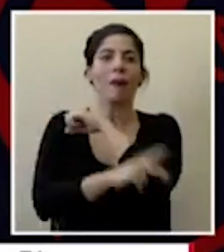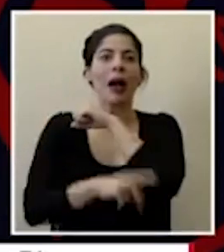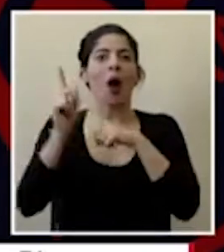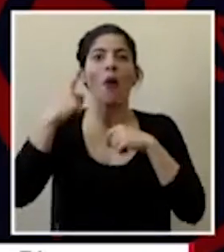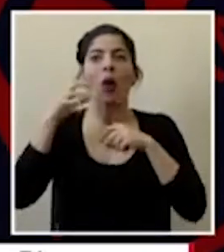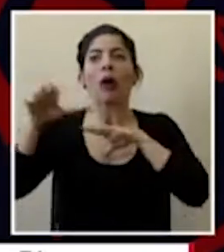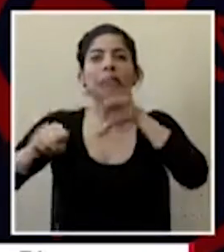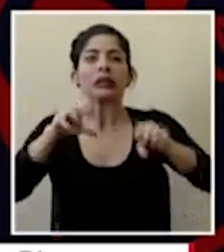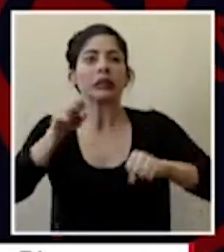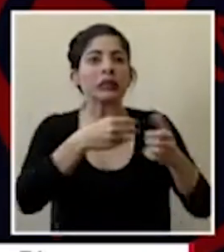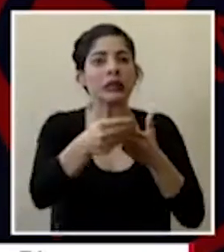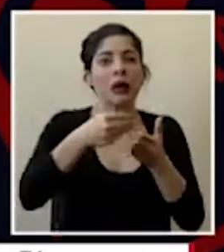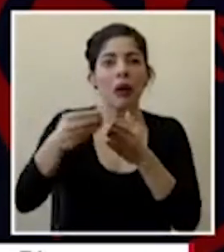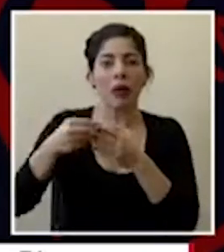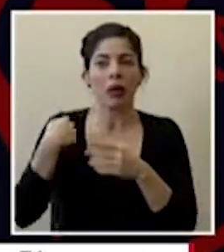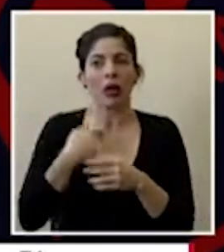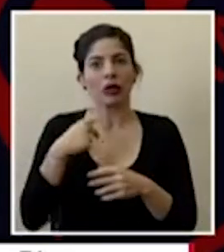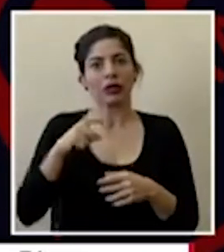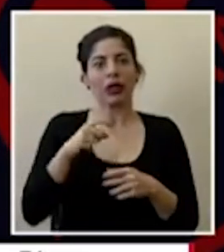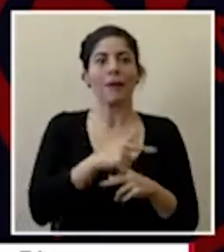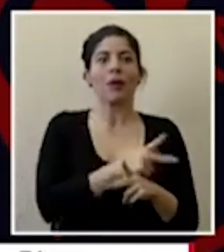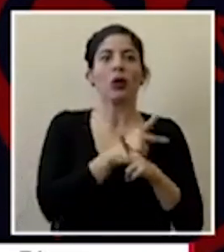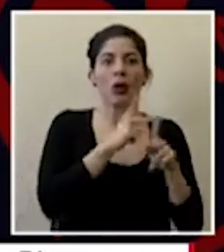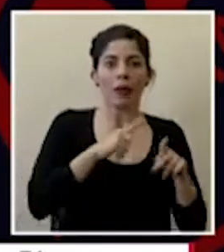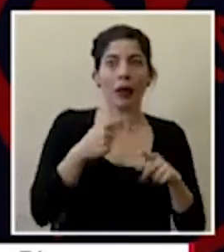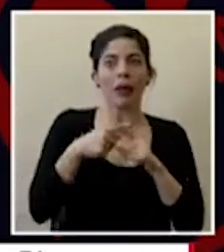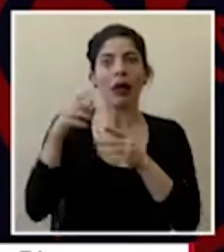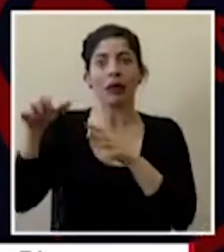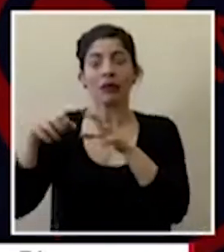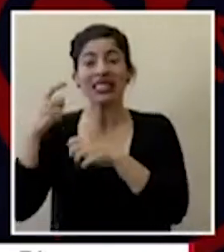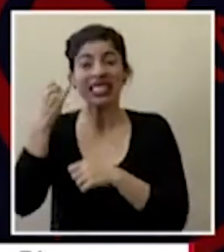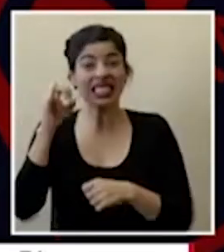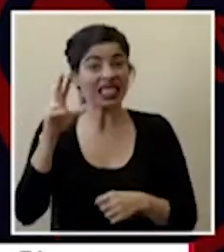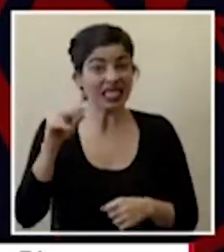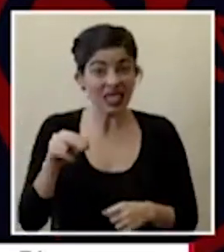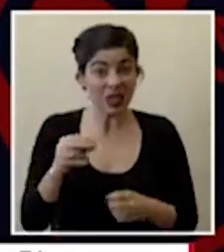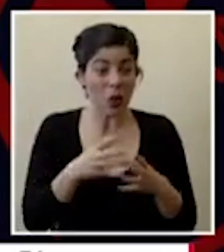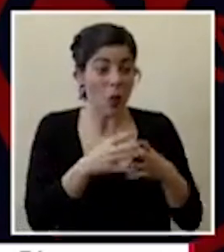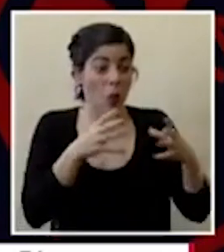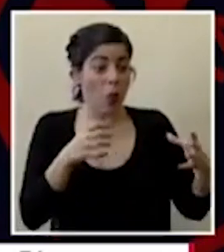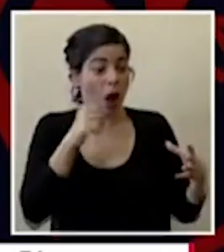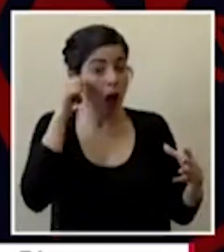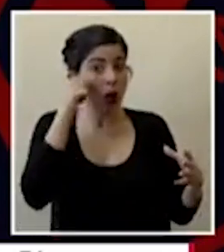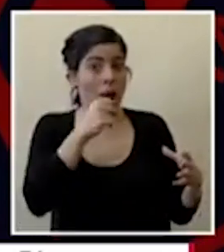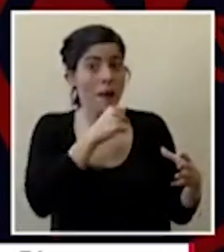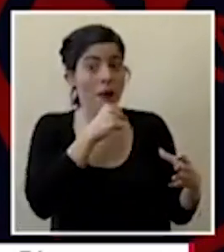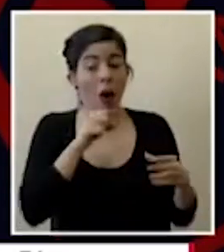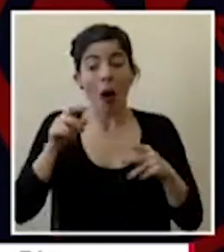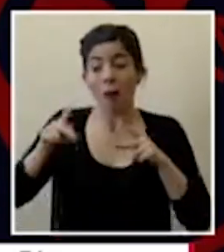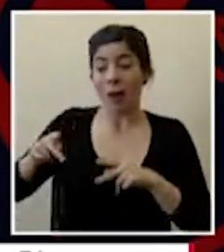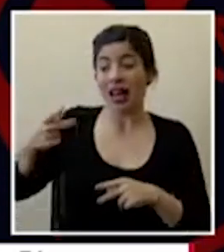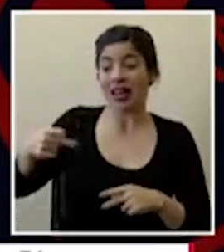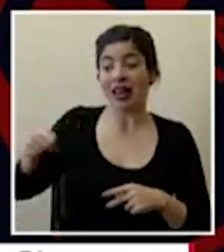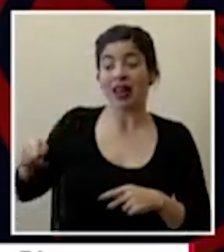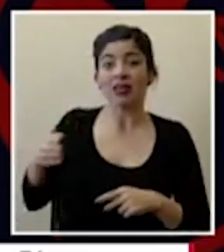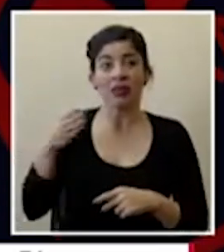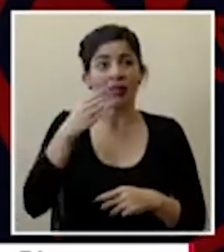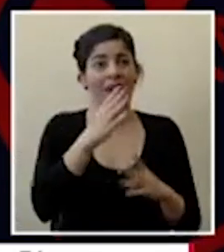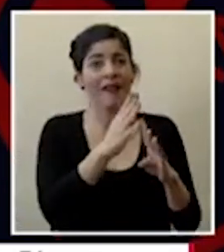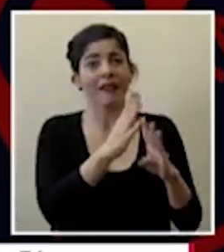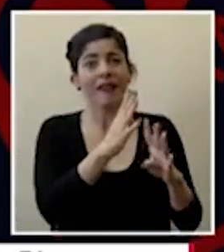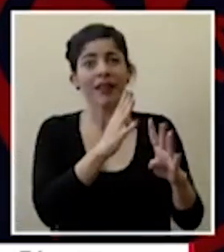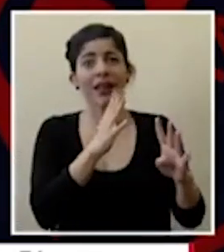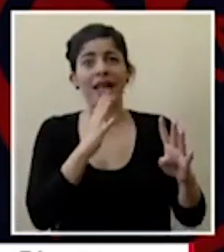proteger a la población porque si no tendríamos un montón de adultos mayores o de personas en condiciones de riesgo haciendo fila en los